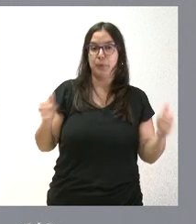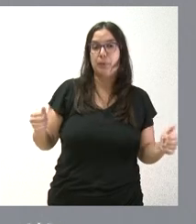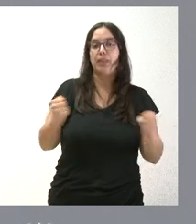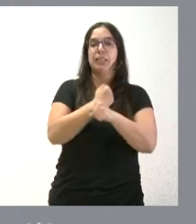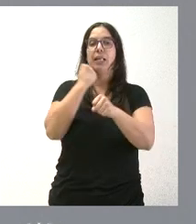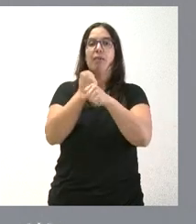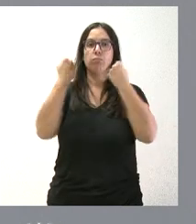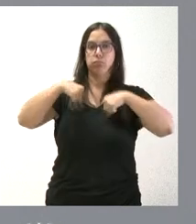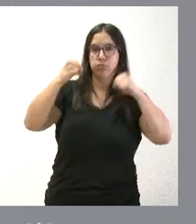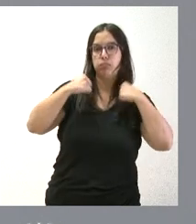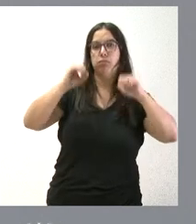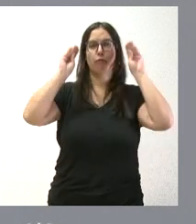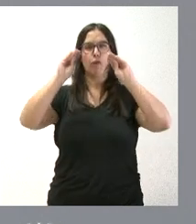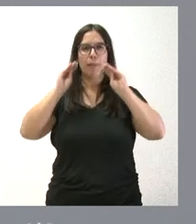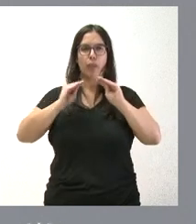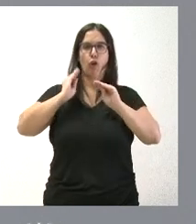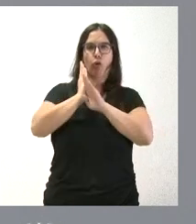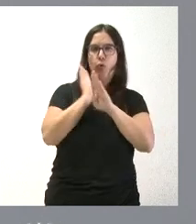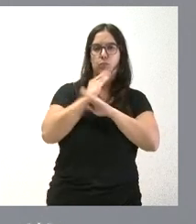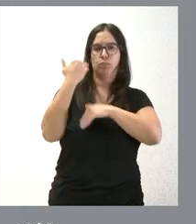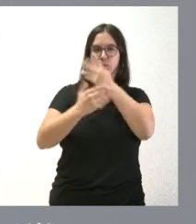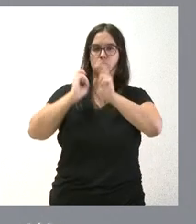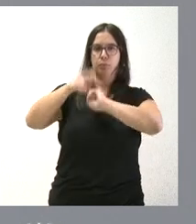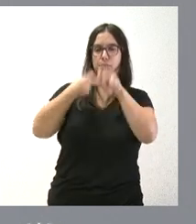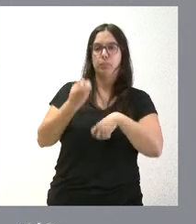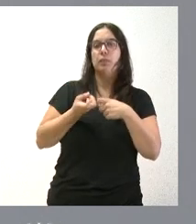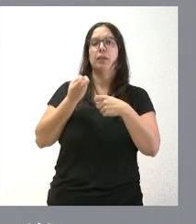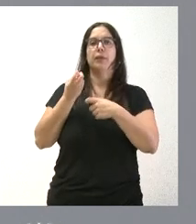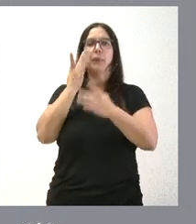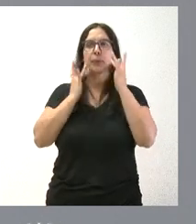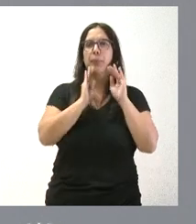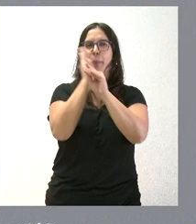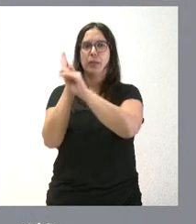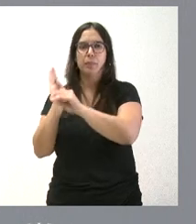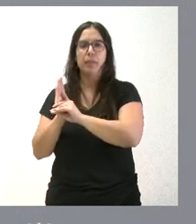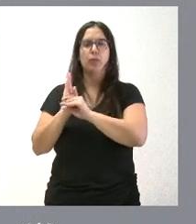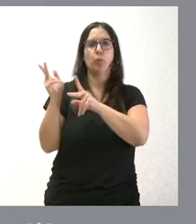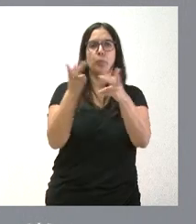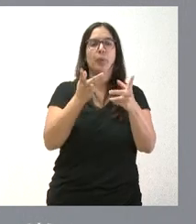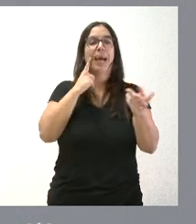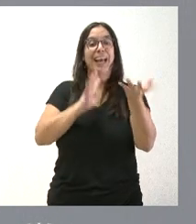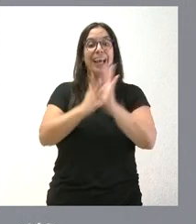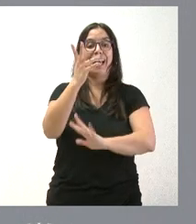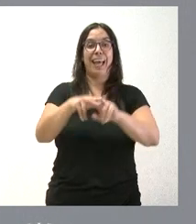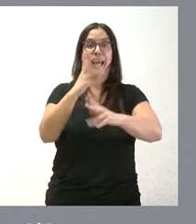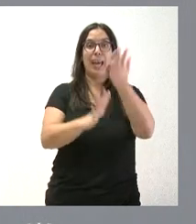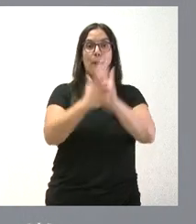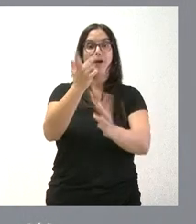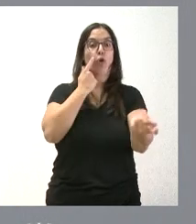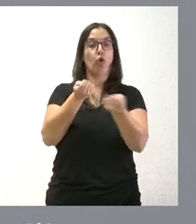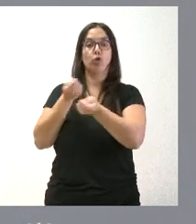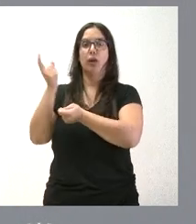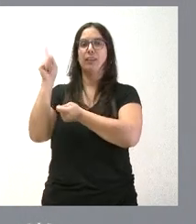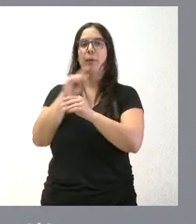trabajos de entrenamiento y formación continua en extinción, los trabajos helvícolas, trabajos de mantenimiento, quemas controladas y el mantenimiento de infraestructuras de